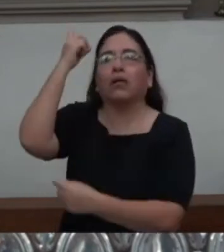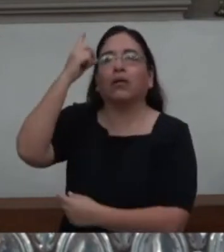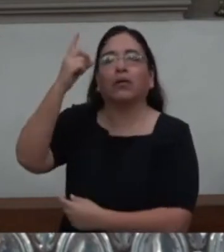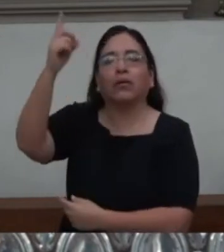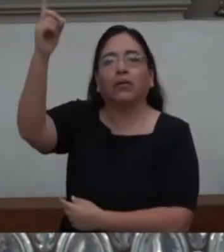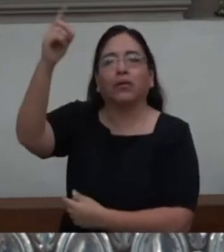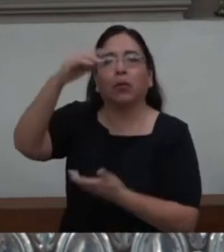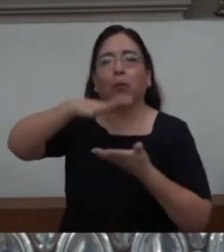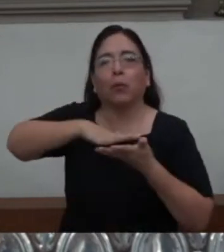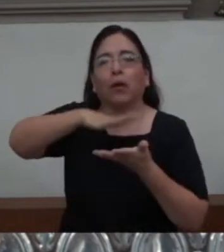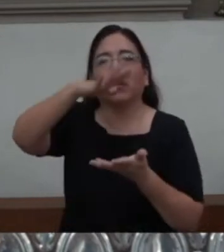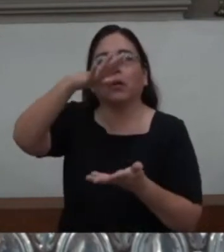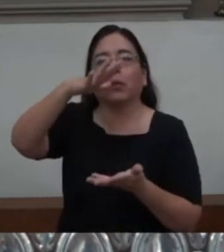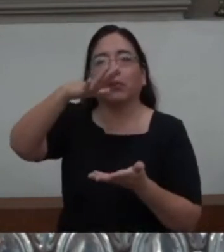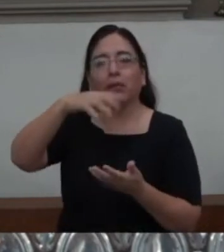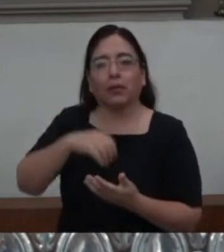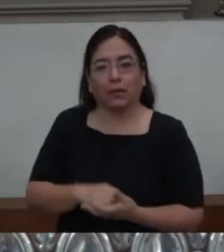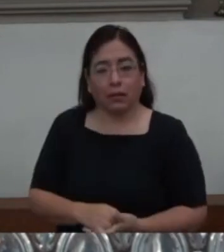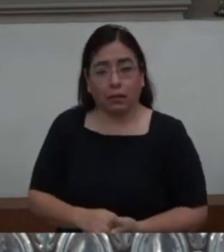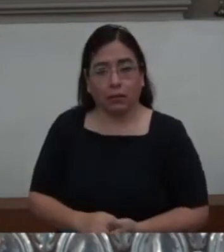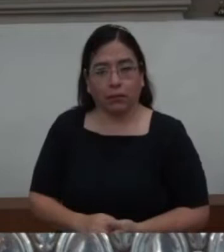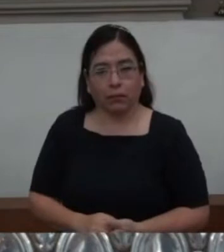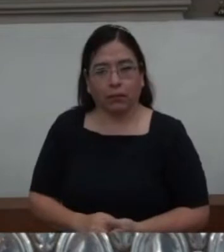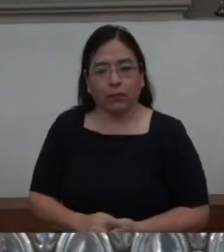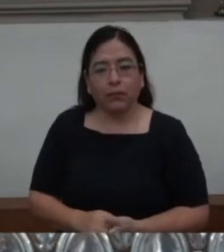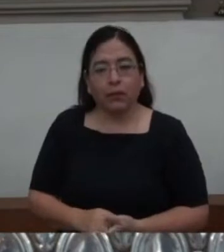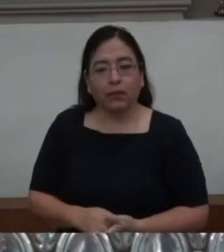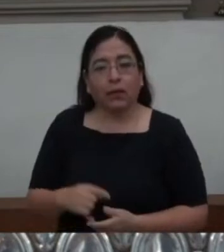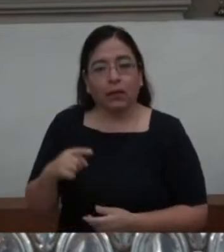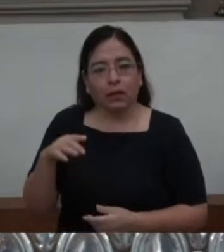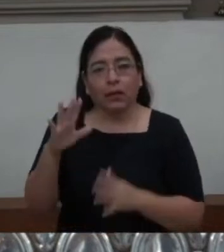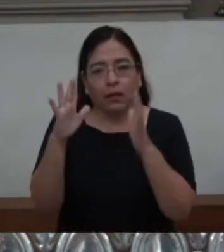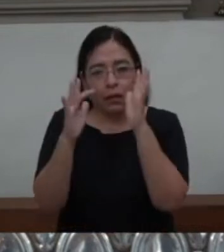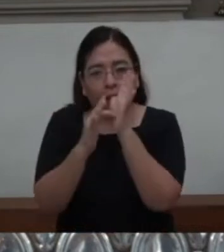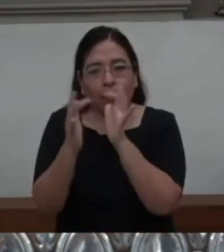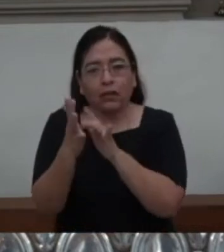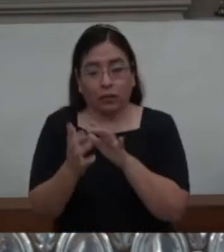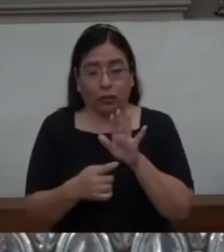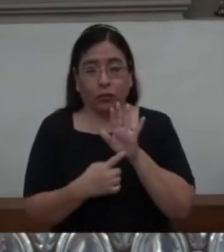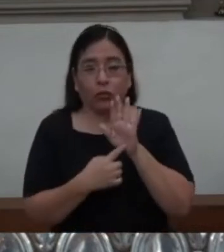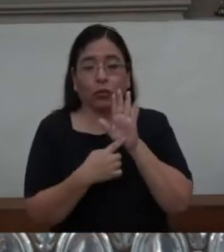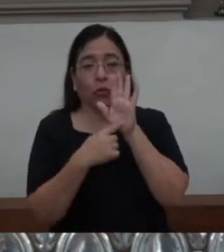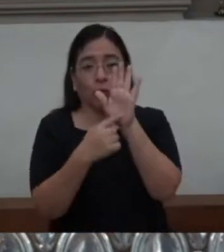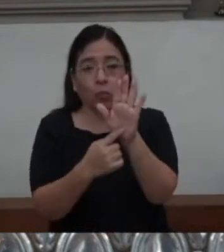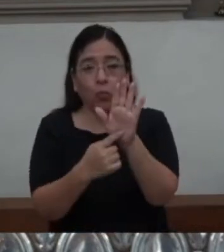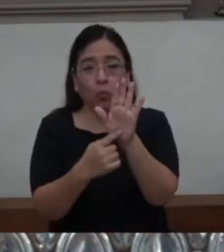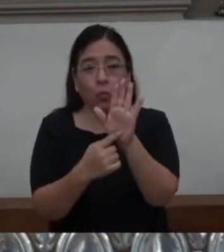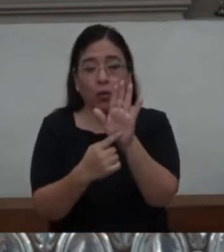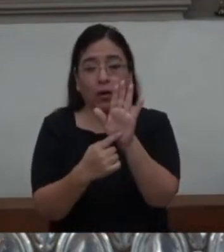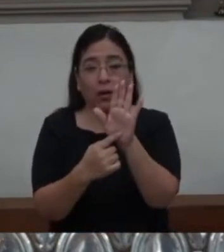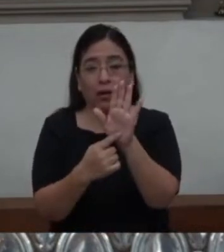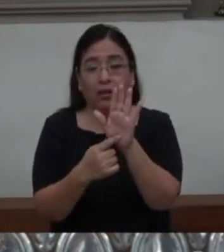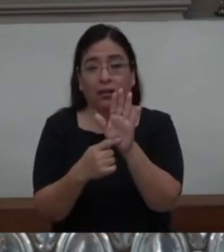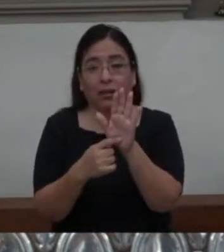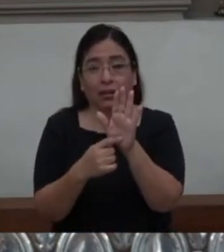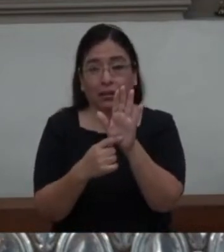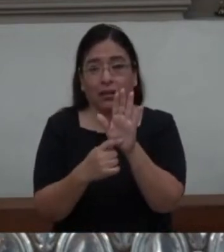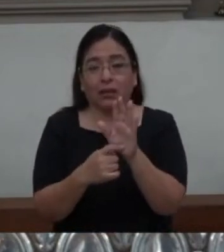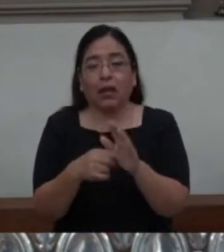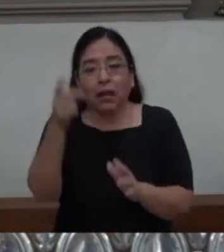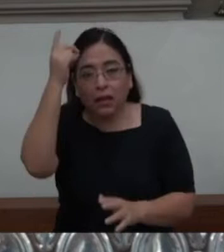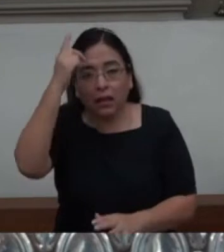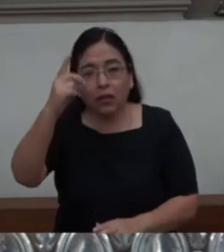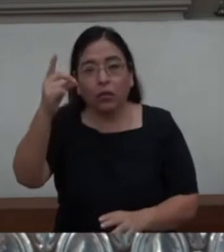Nos enseña a depender de Dios. A que no te creas tan omnipotente.